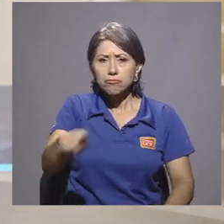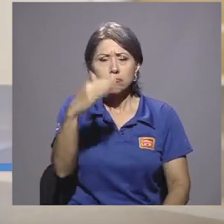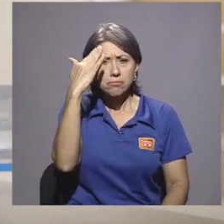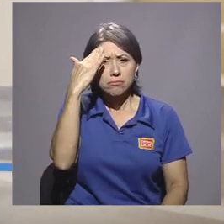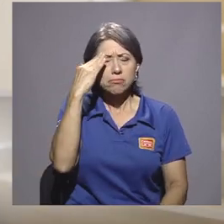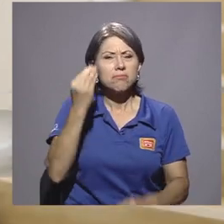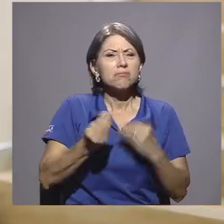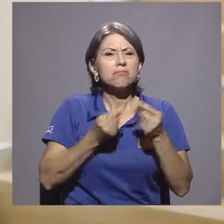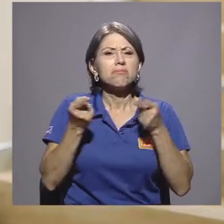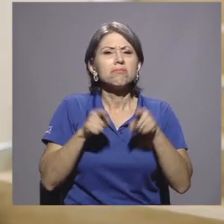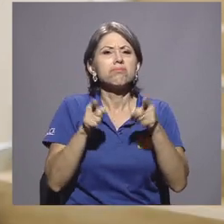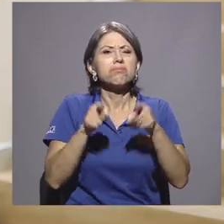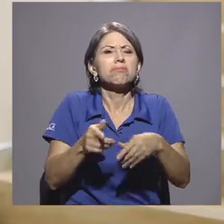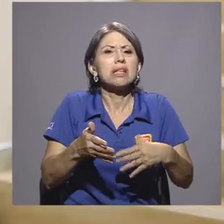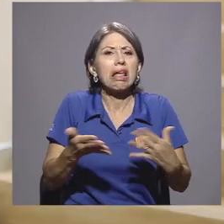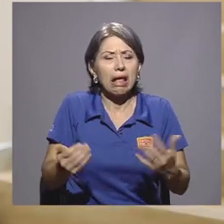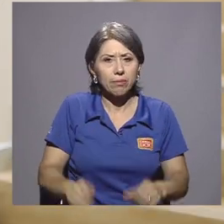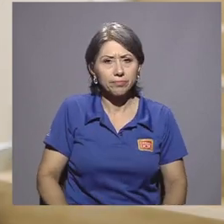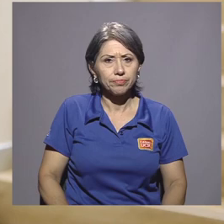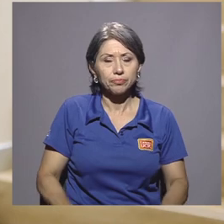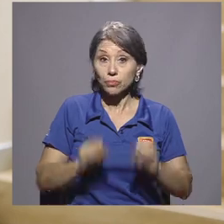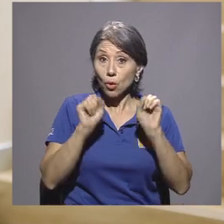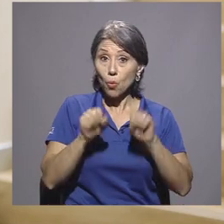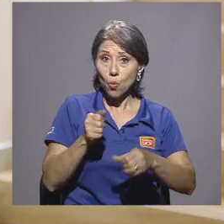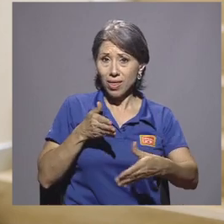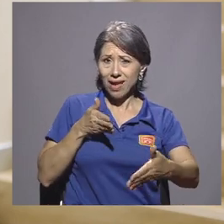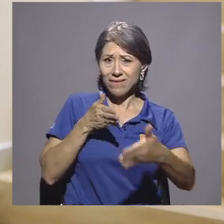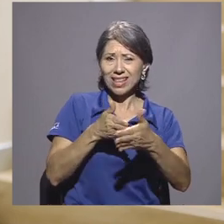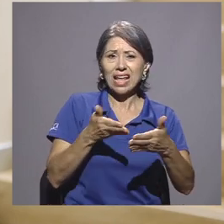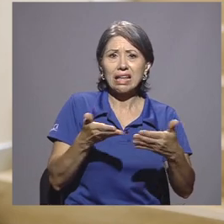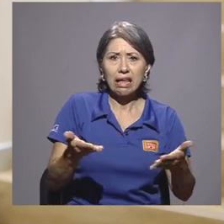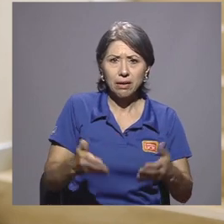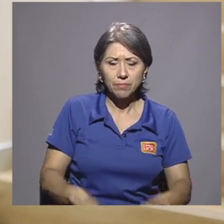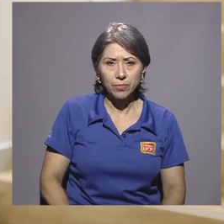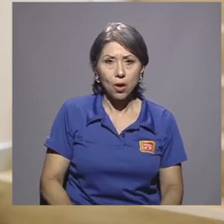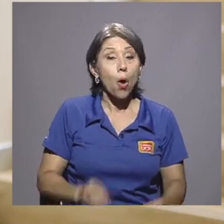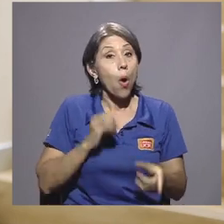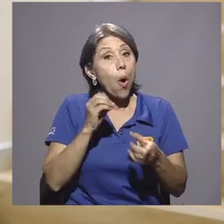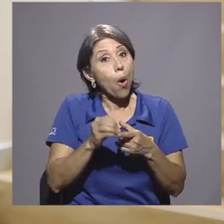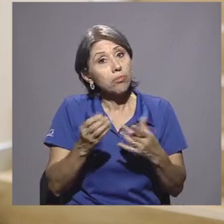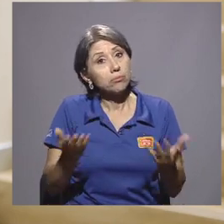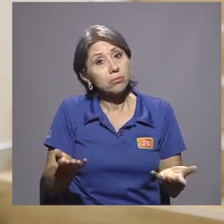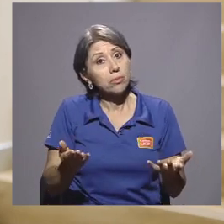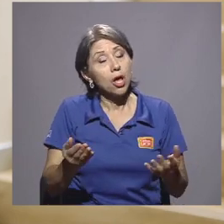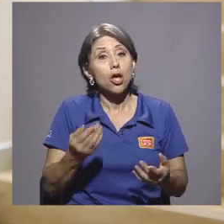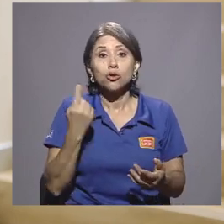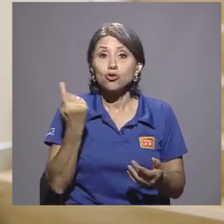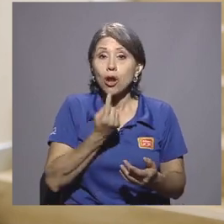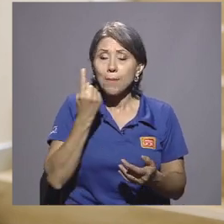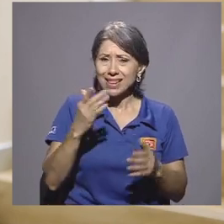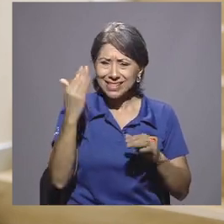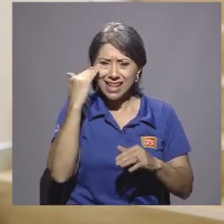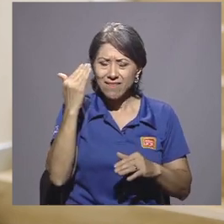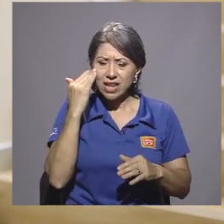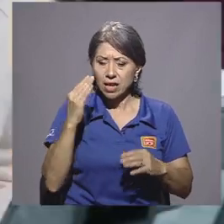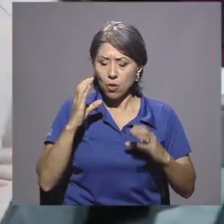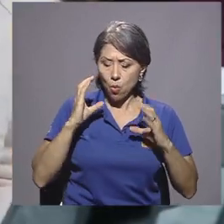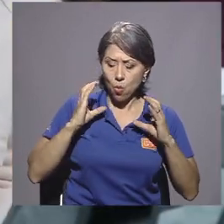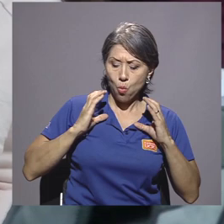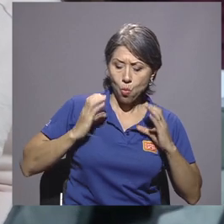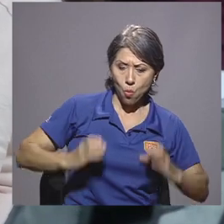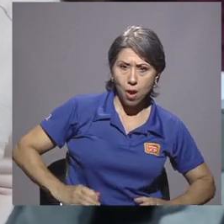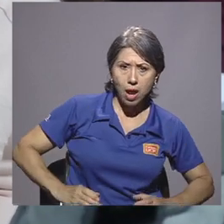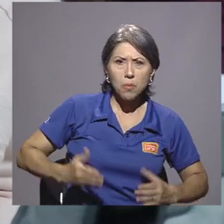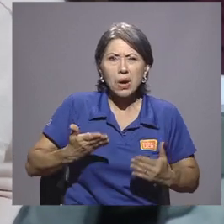qué es lo que está pasando, qué le puede afectar o qué debe conocer, no solamente a nivel físico o a nivel corporal,